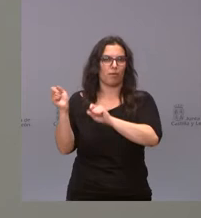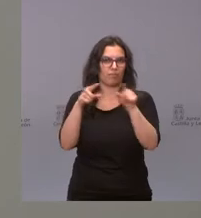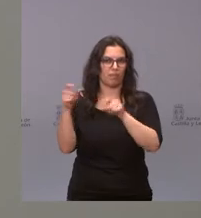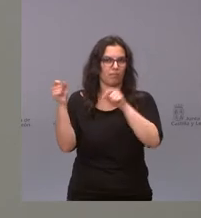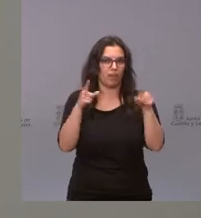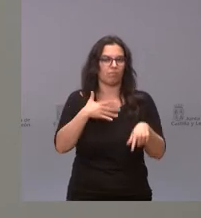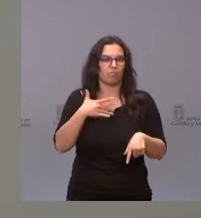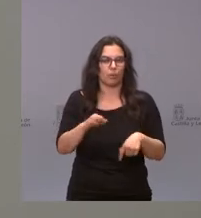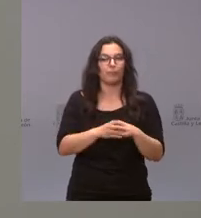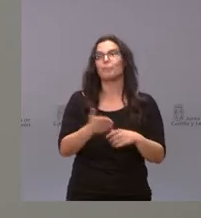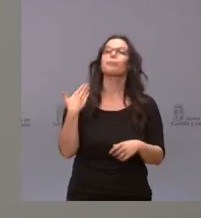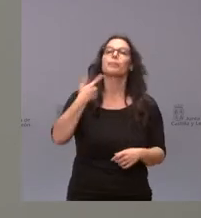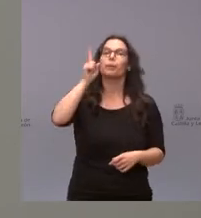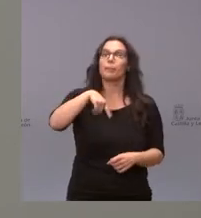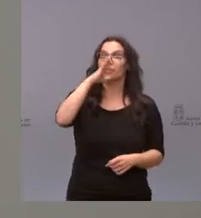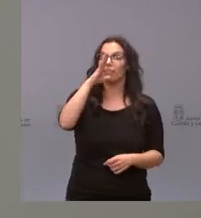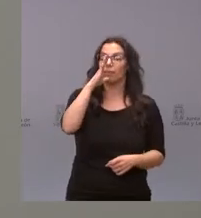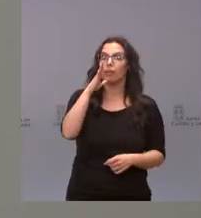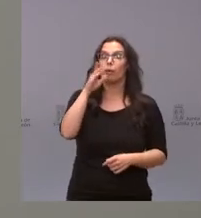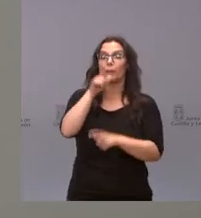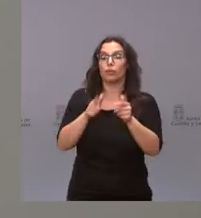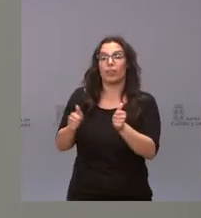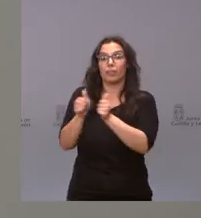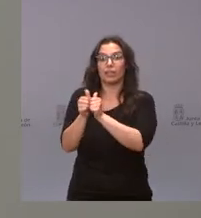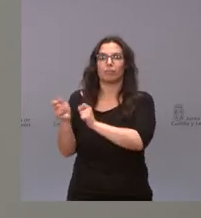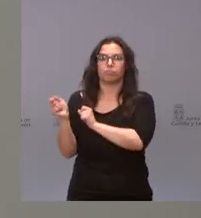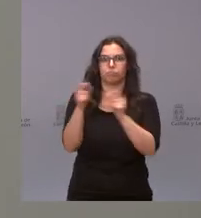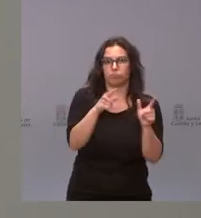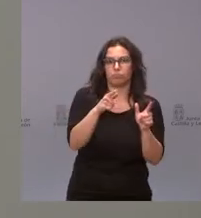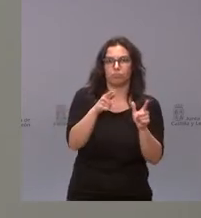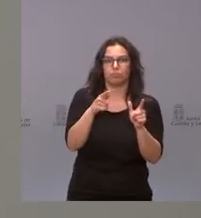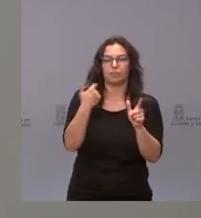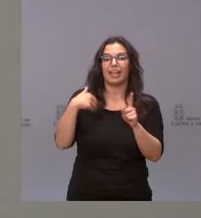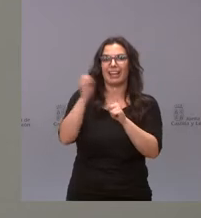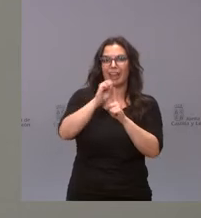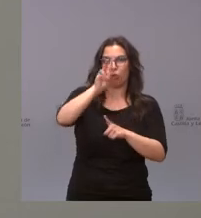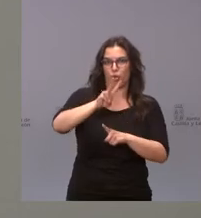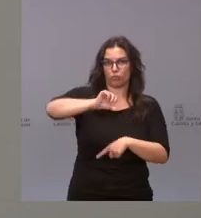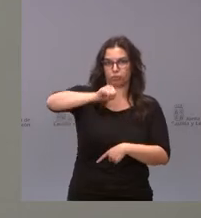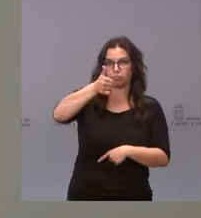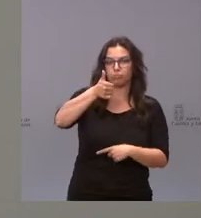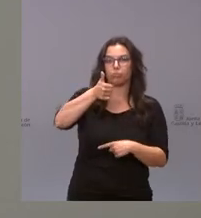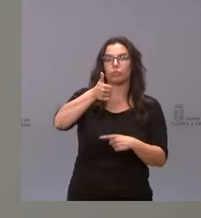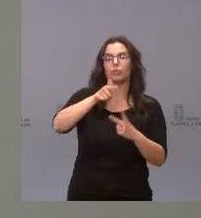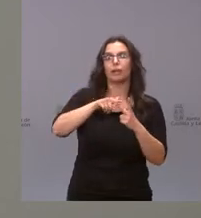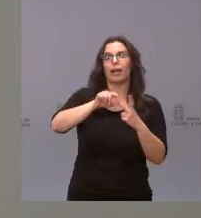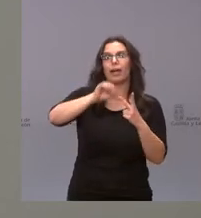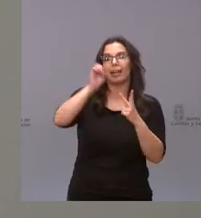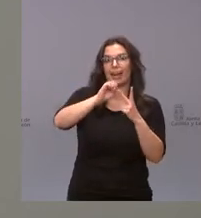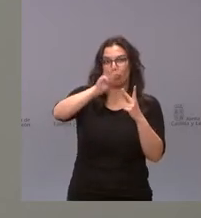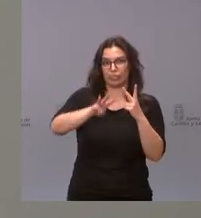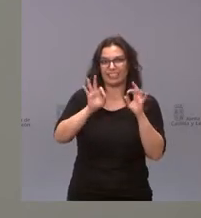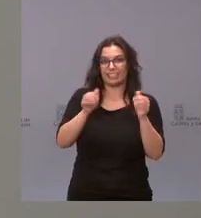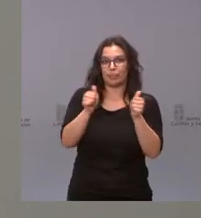se permitió que ingresaran las personas dependientes que tenían grado 2, que tenían grado 3 de